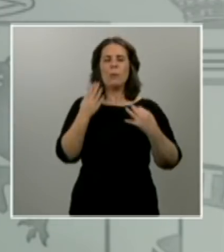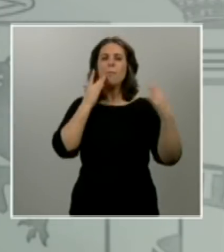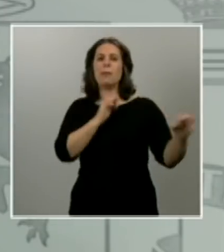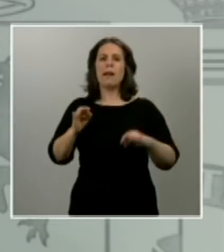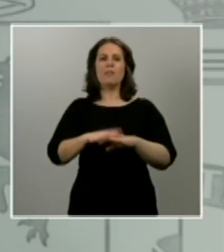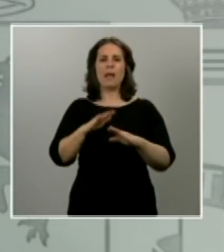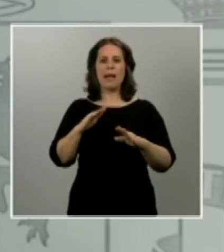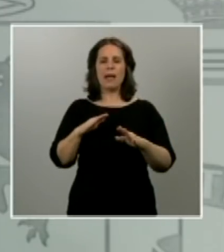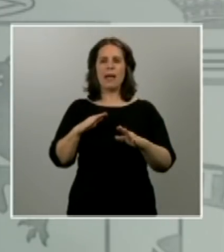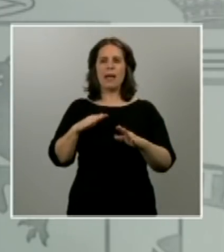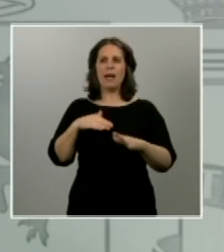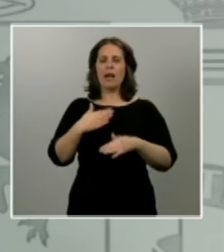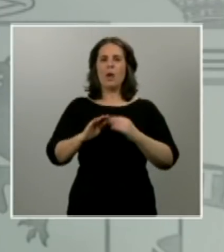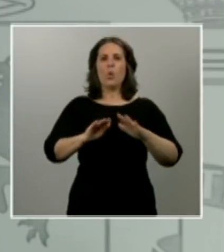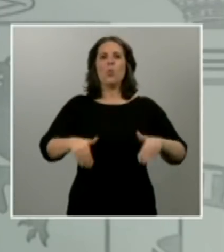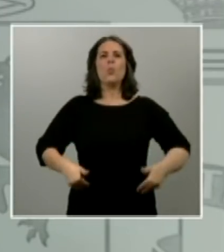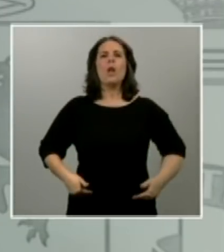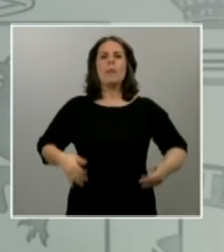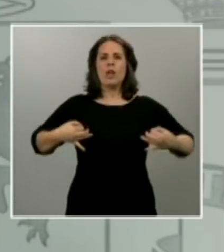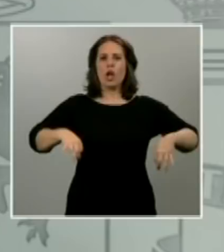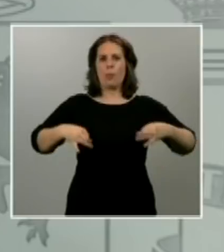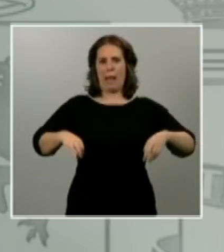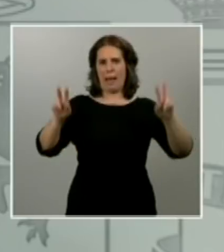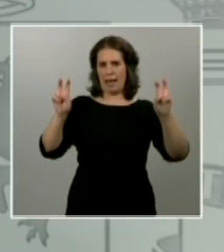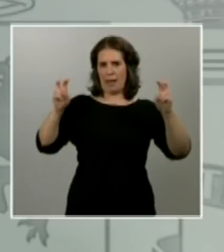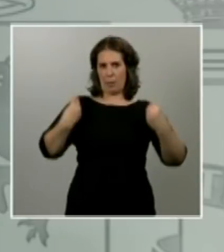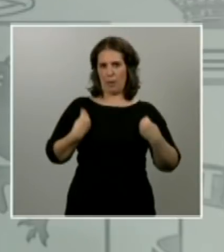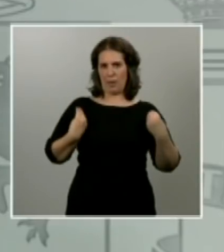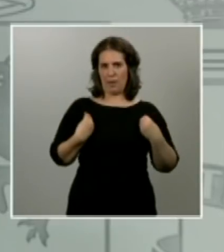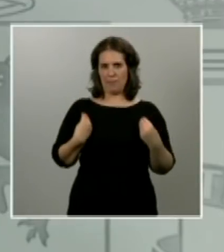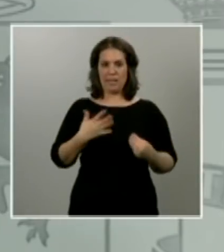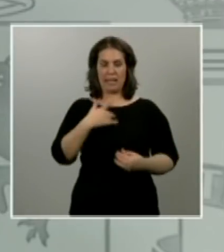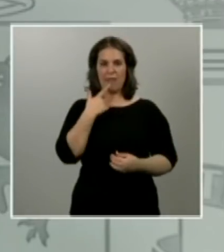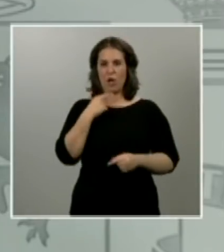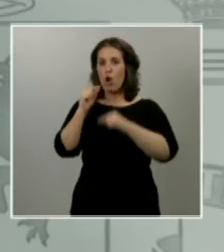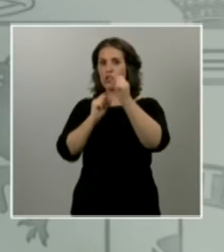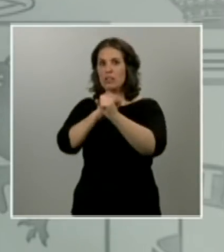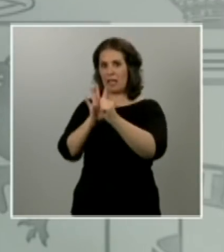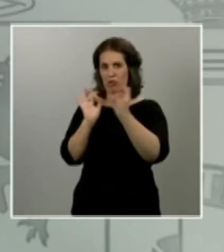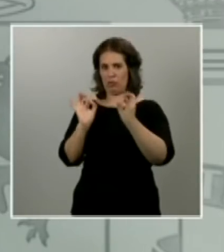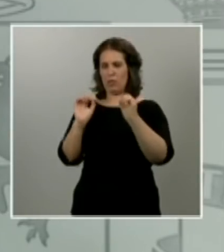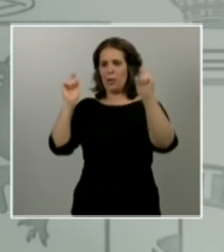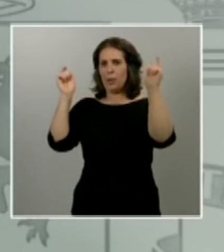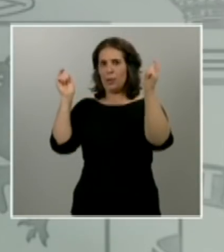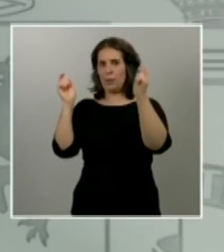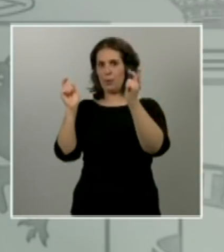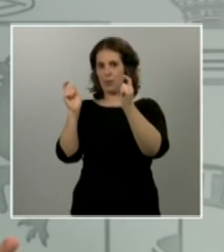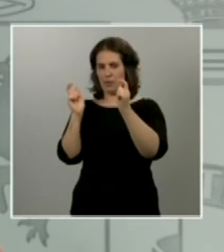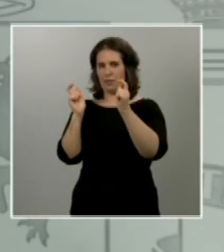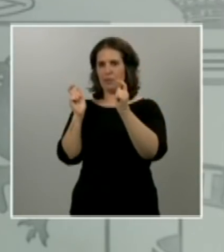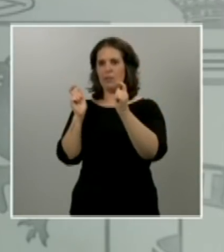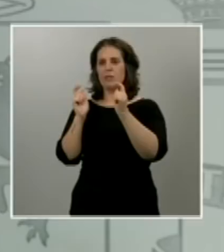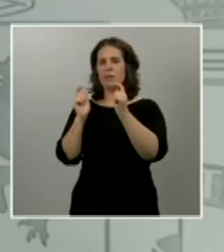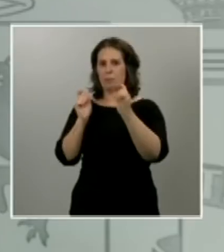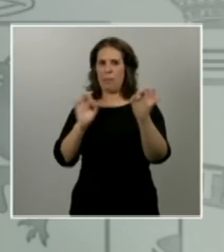cuando se inicie el descenso de la curva de contagios. Si la subida ha sido dura, ha sido despiadada, tampoco nos